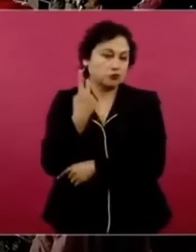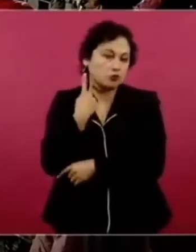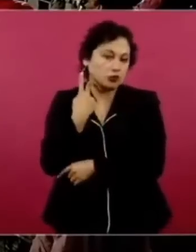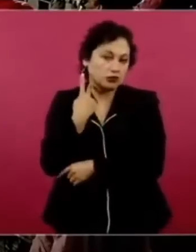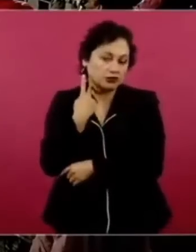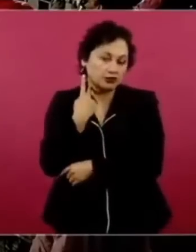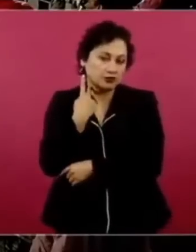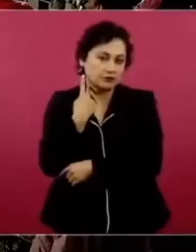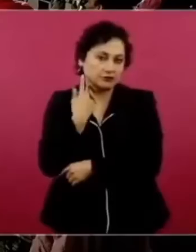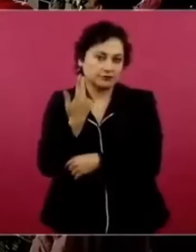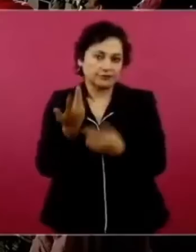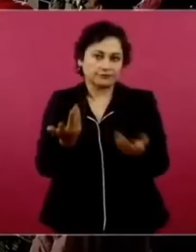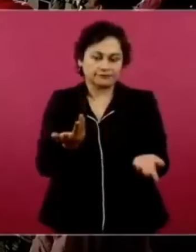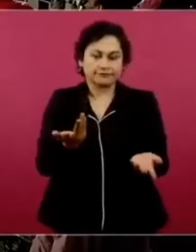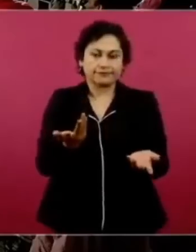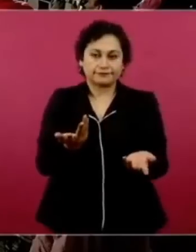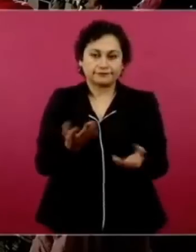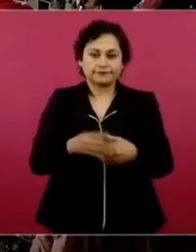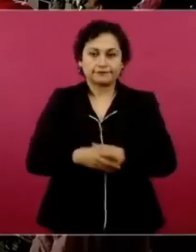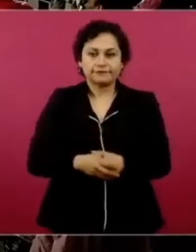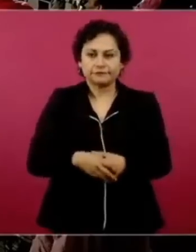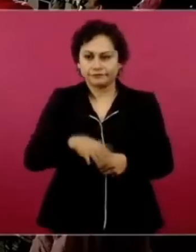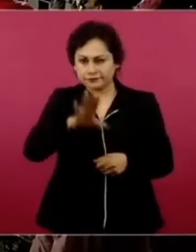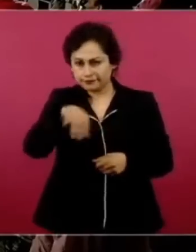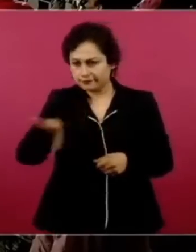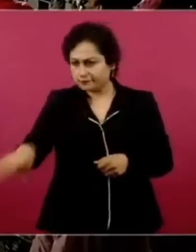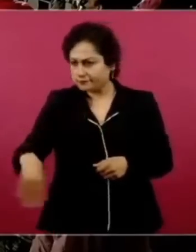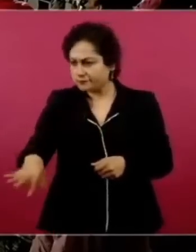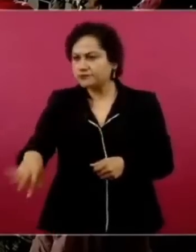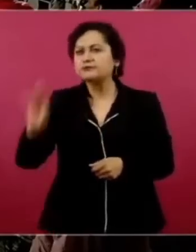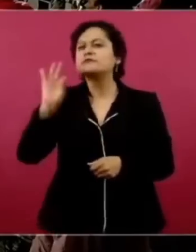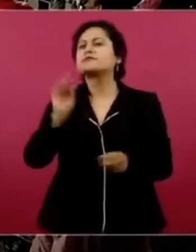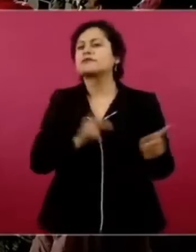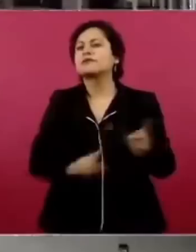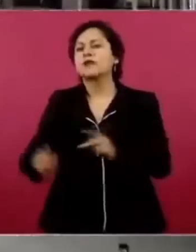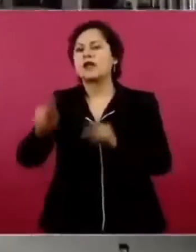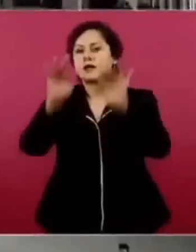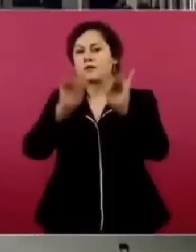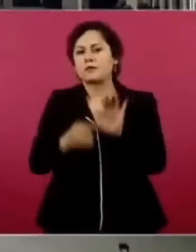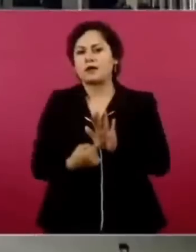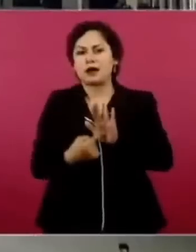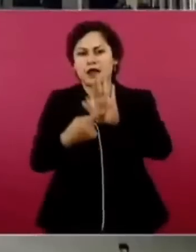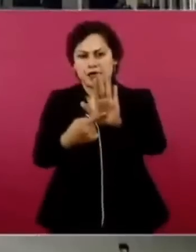Decía, a ver si no tienes el plan. Hay una parte.